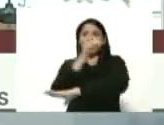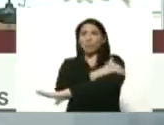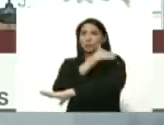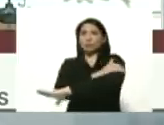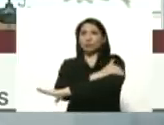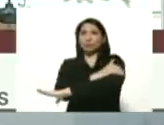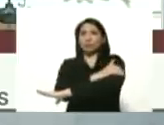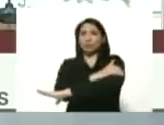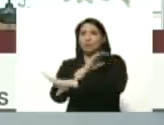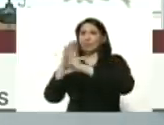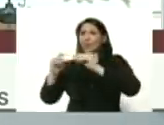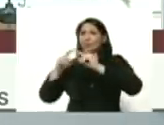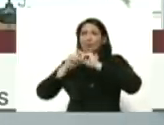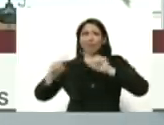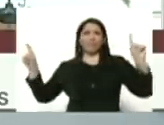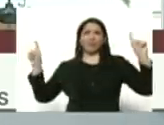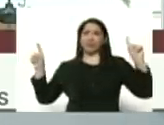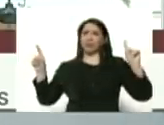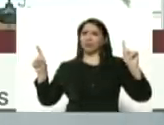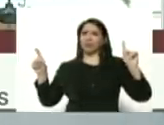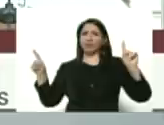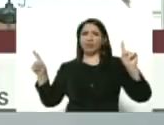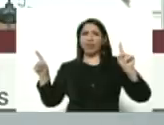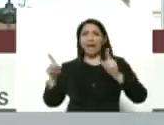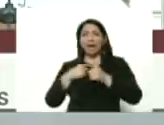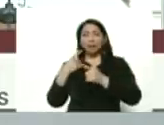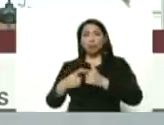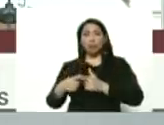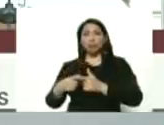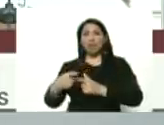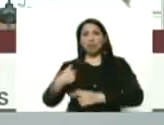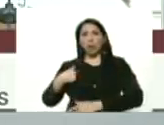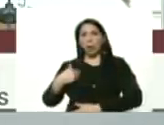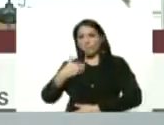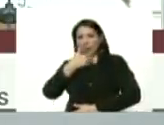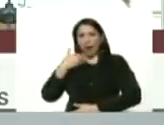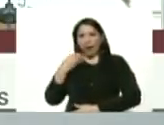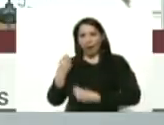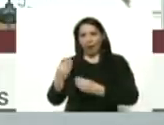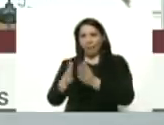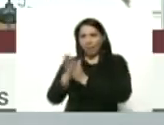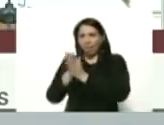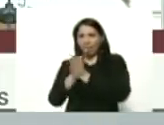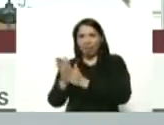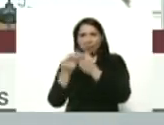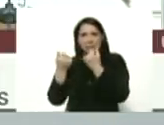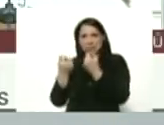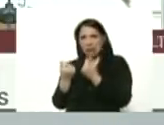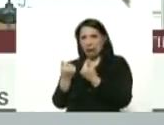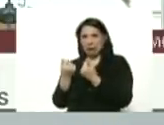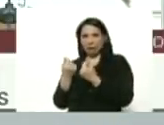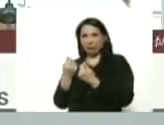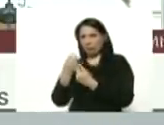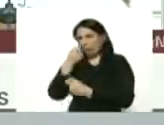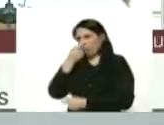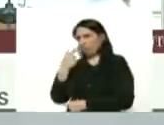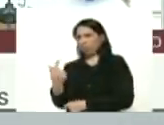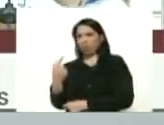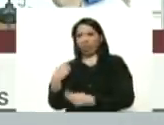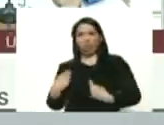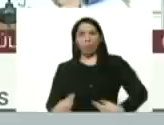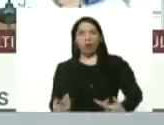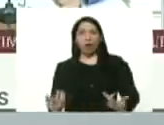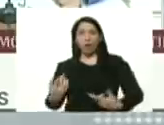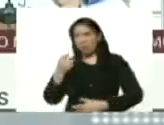todo lo contrario se prioriza el capital se prioriza lo banal lo